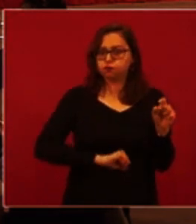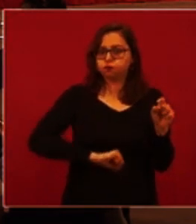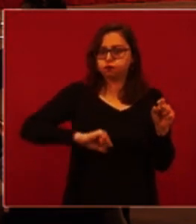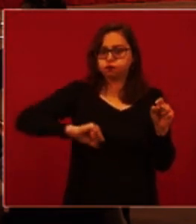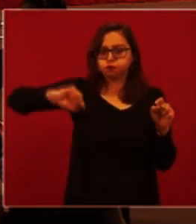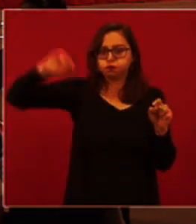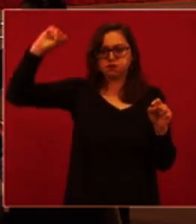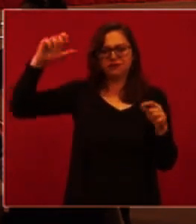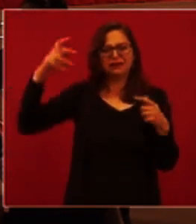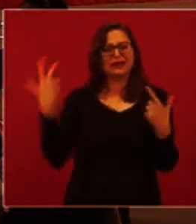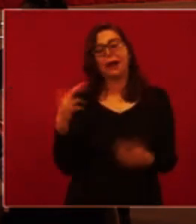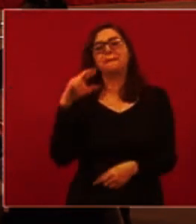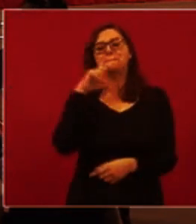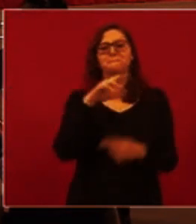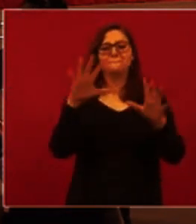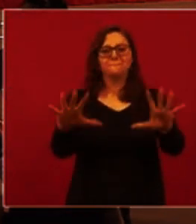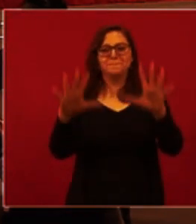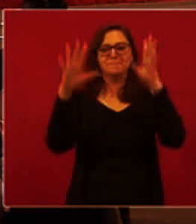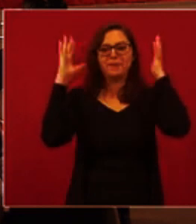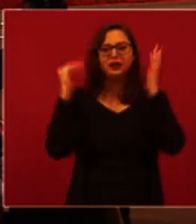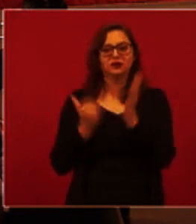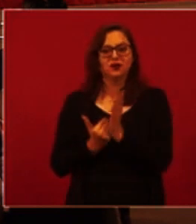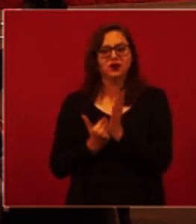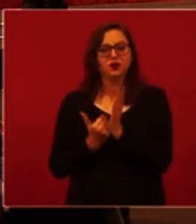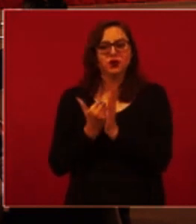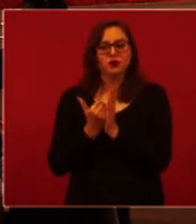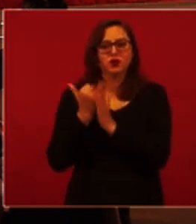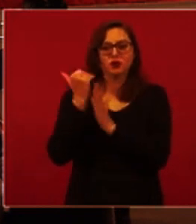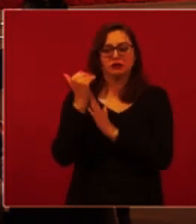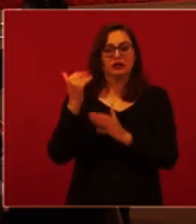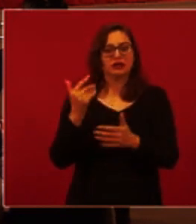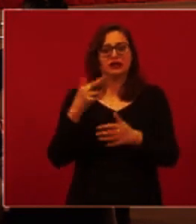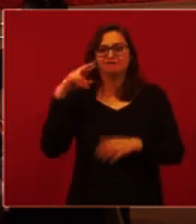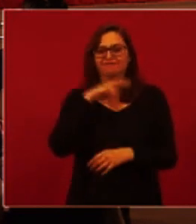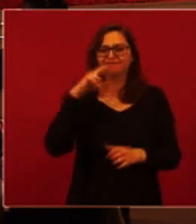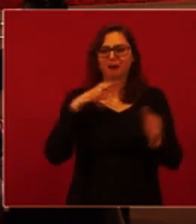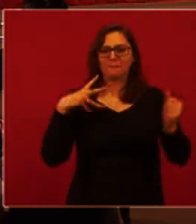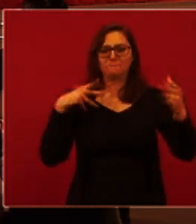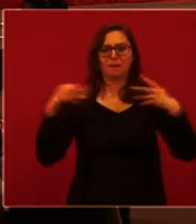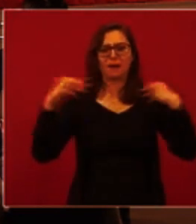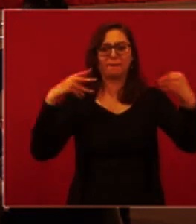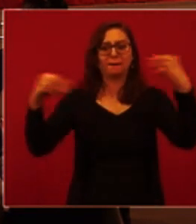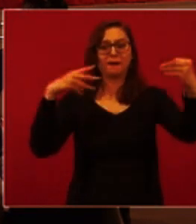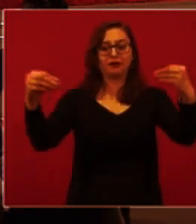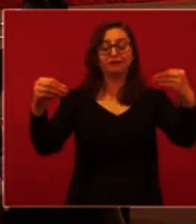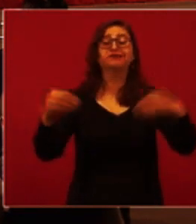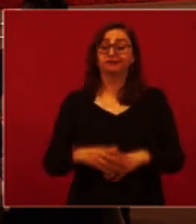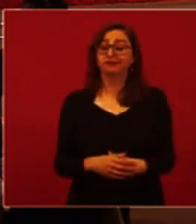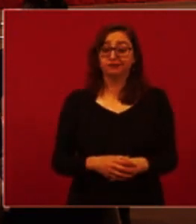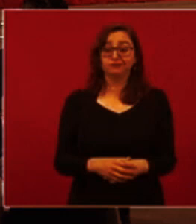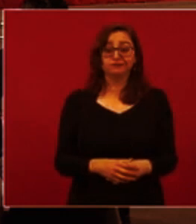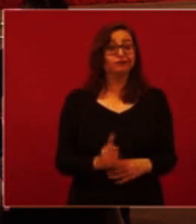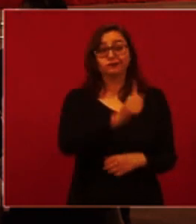empieza un ascenso rápido de casos con multiplicación muy acelerada. Es exactamente lo que ha paseado en otros